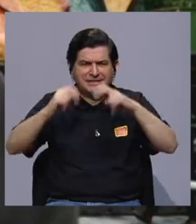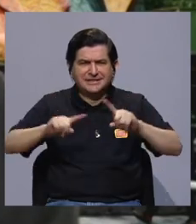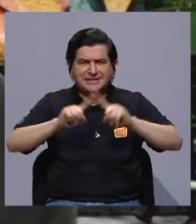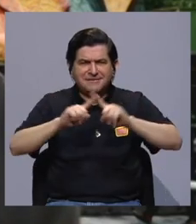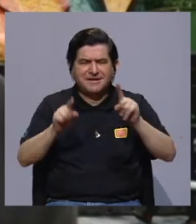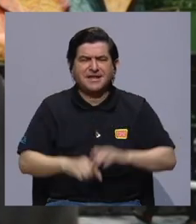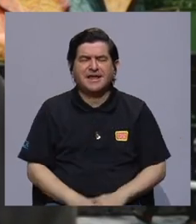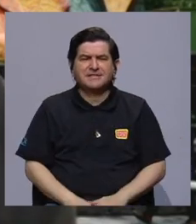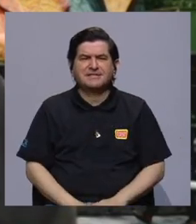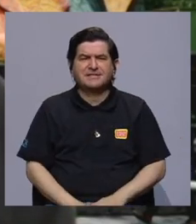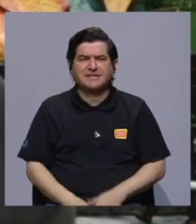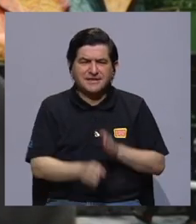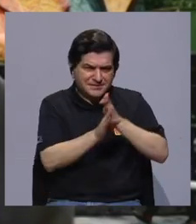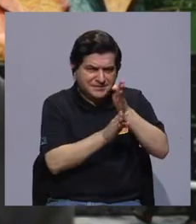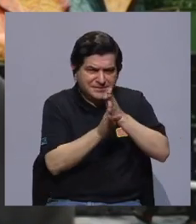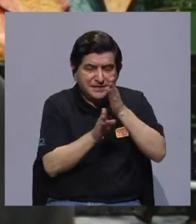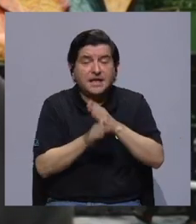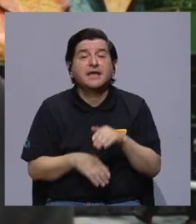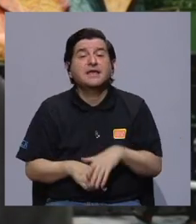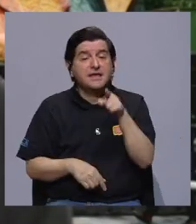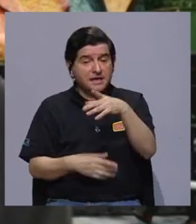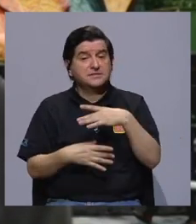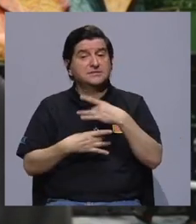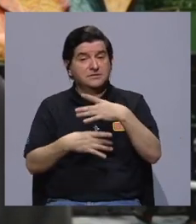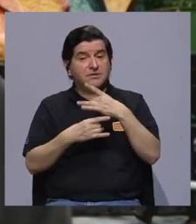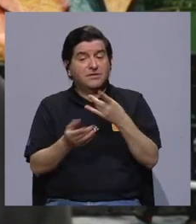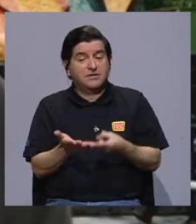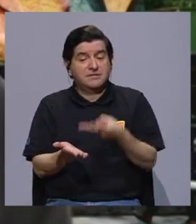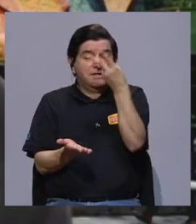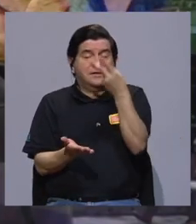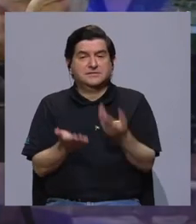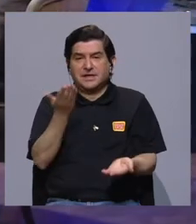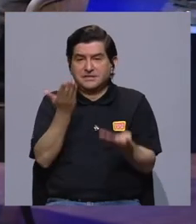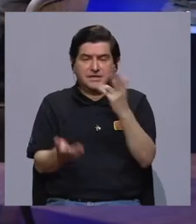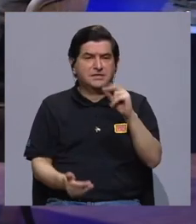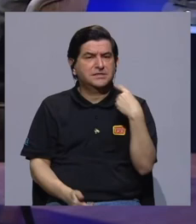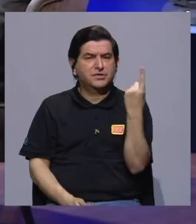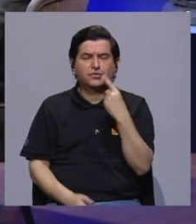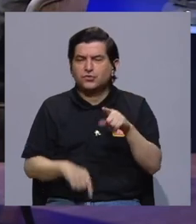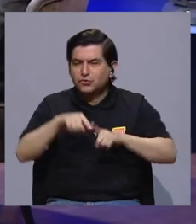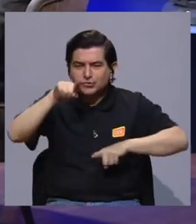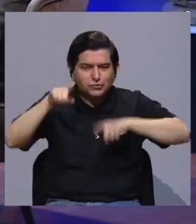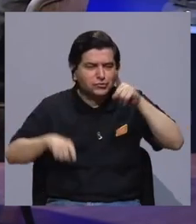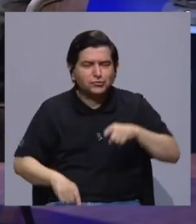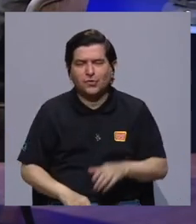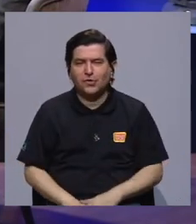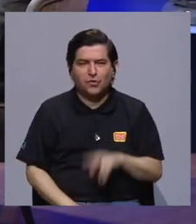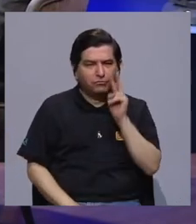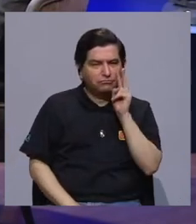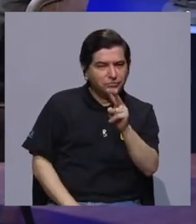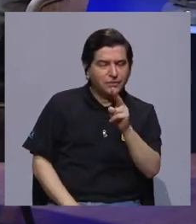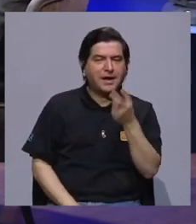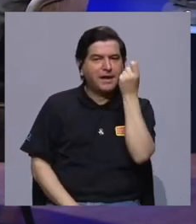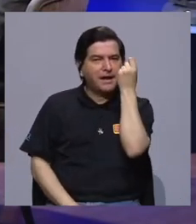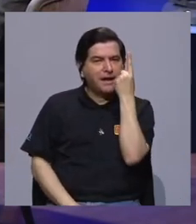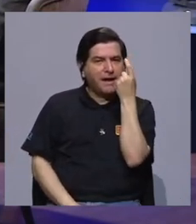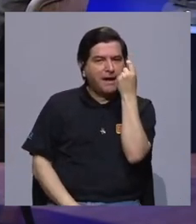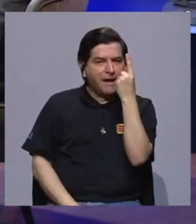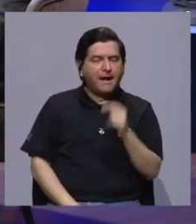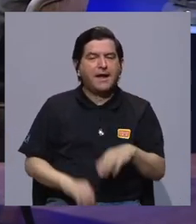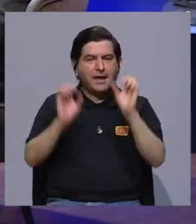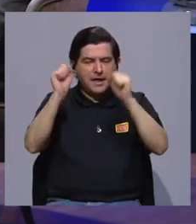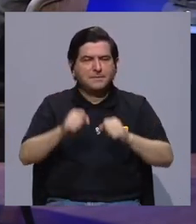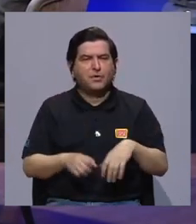analizada desde diferentes disciplinas, eso ha sido lo rico y interesante de esto, que no vemos la estadística en frío, sino la